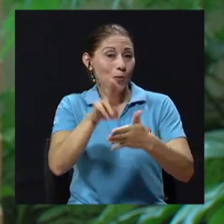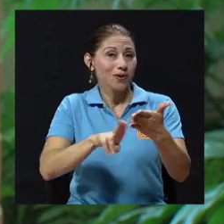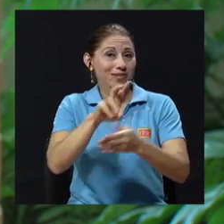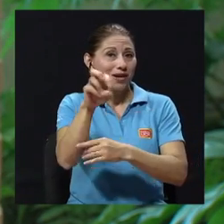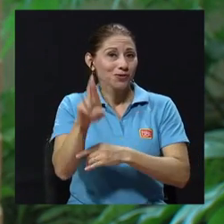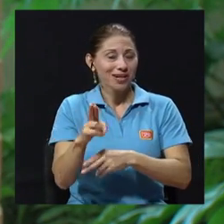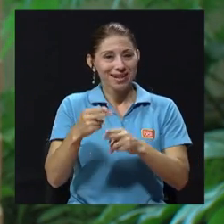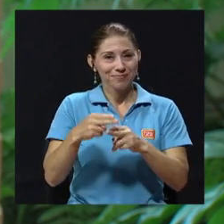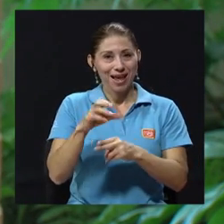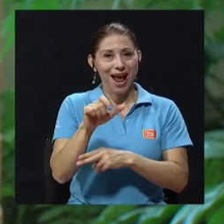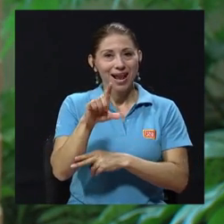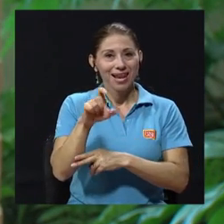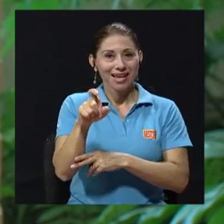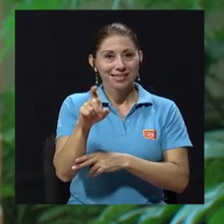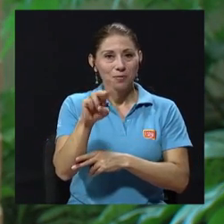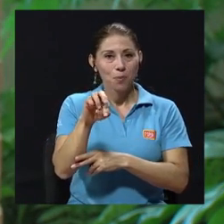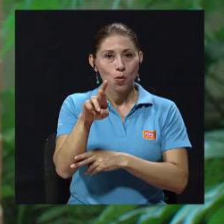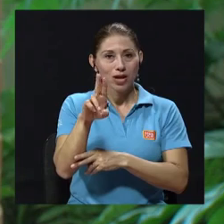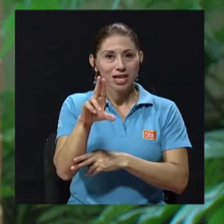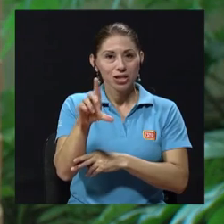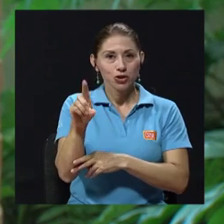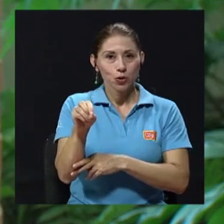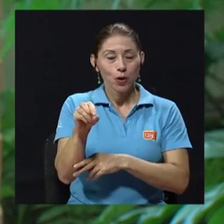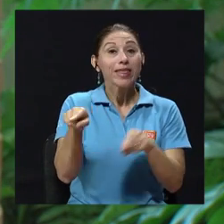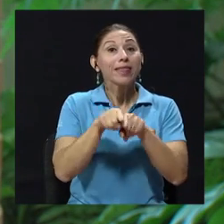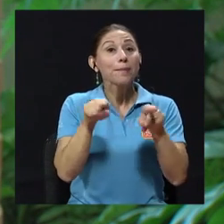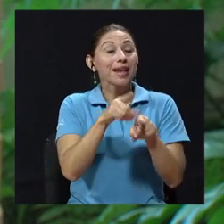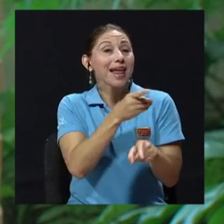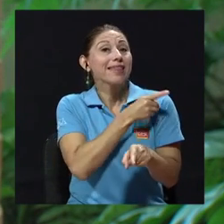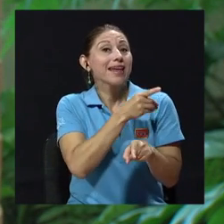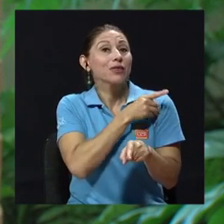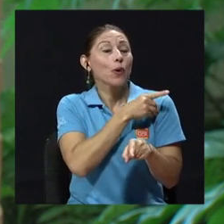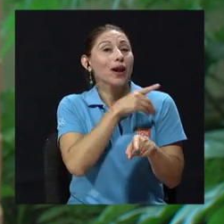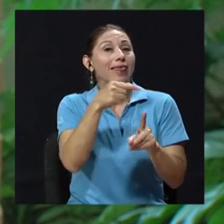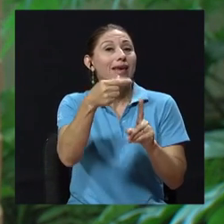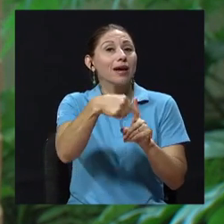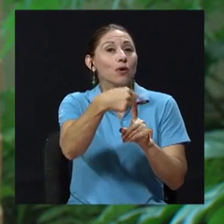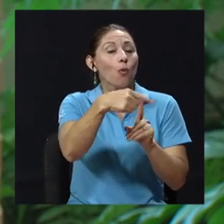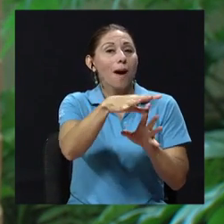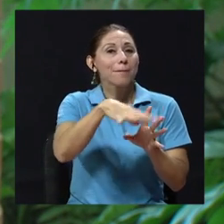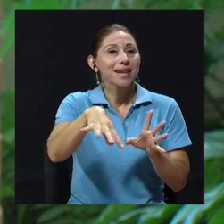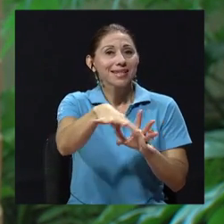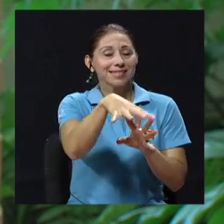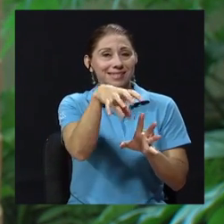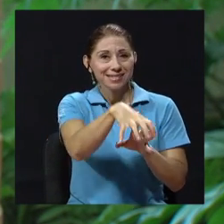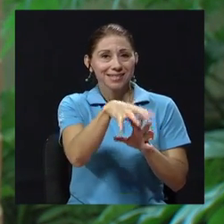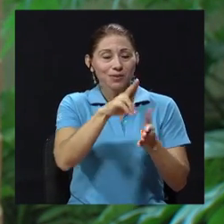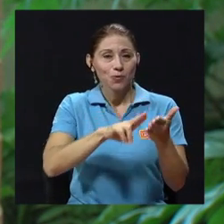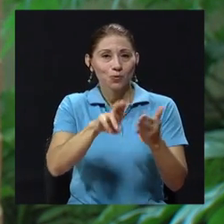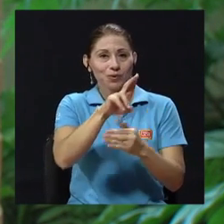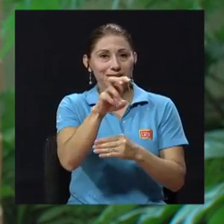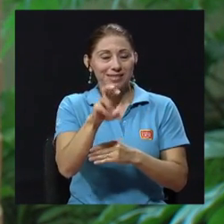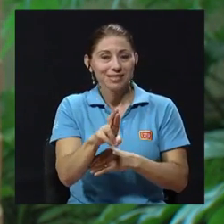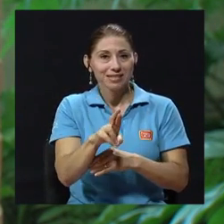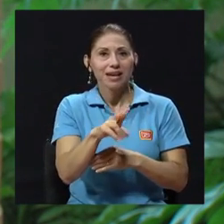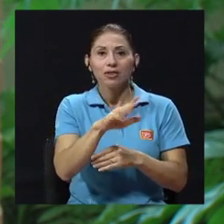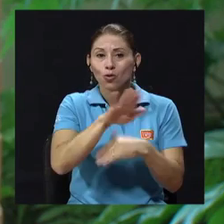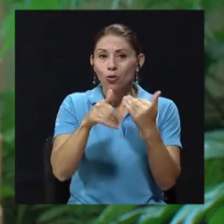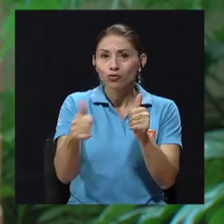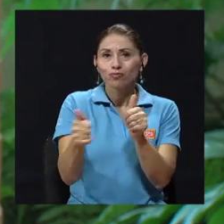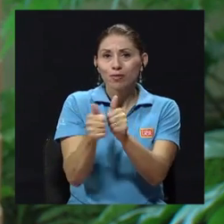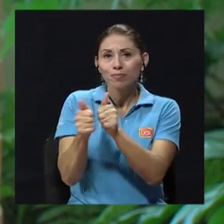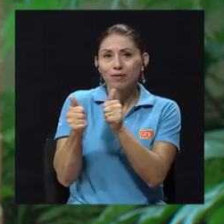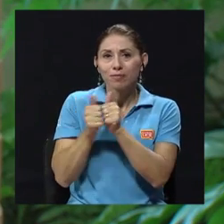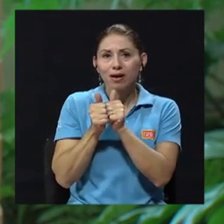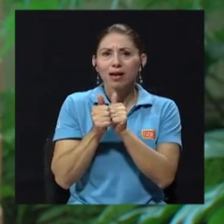la directora de la sede de Guapiles o sea nosotros hemos tenido que es una